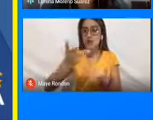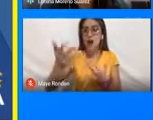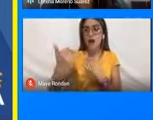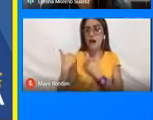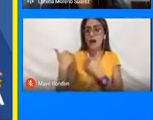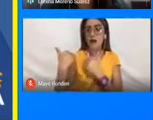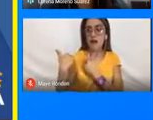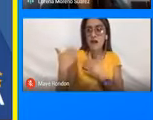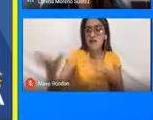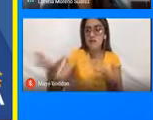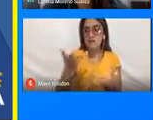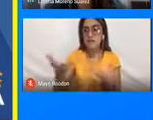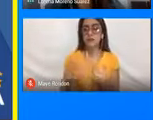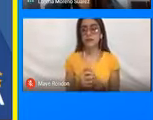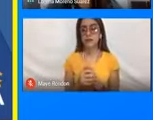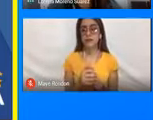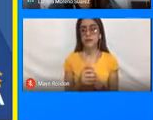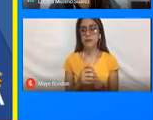Siguiente, por favor.